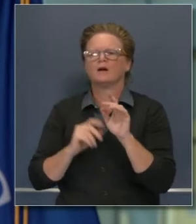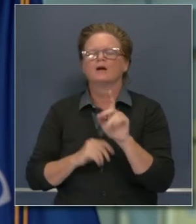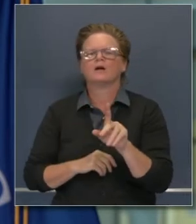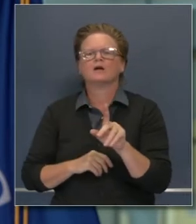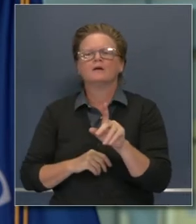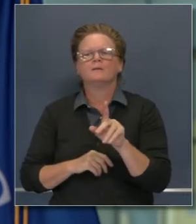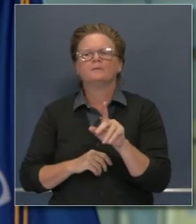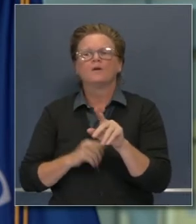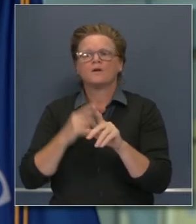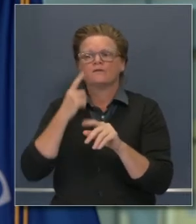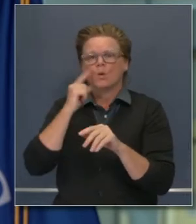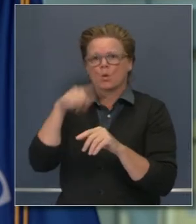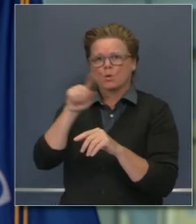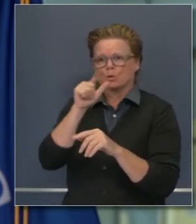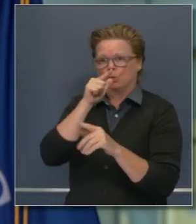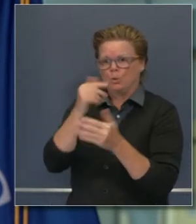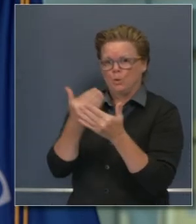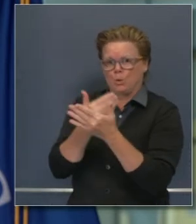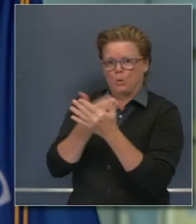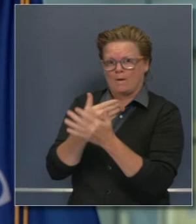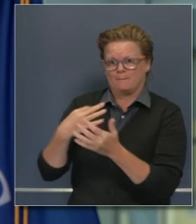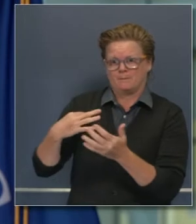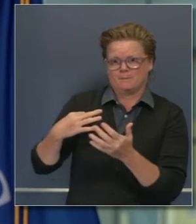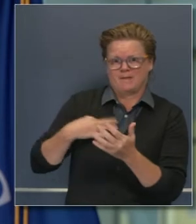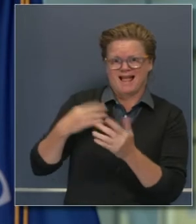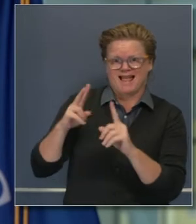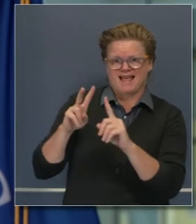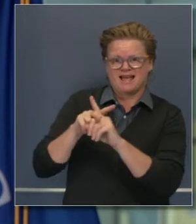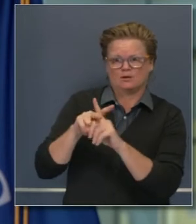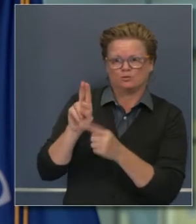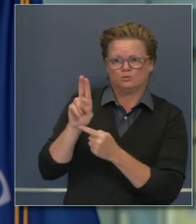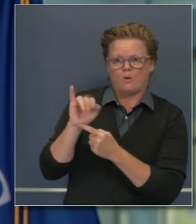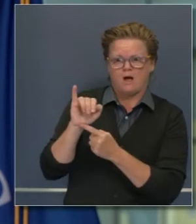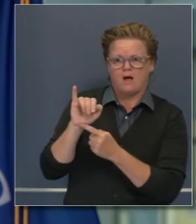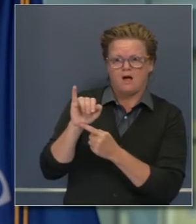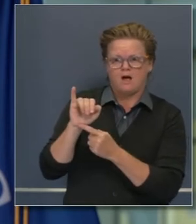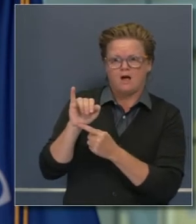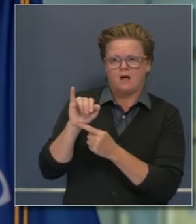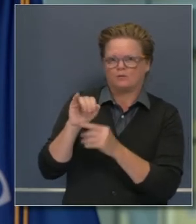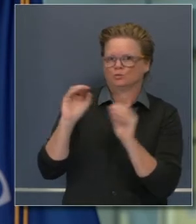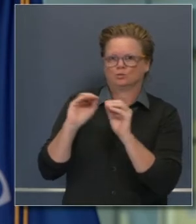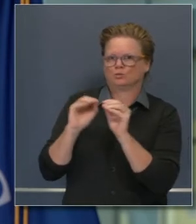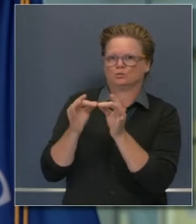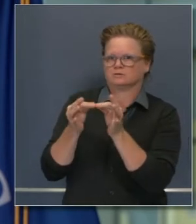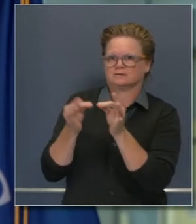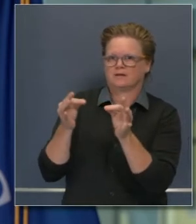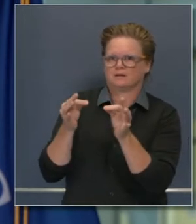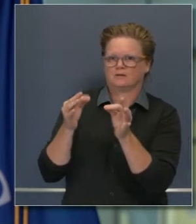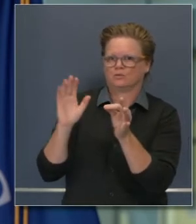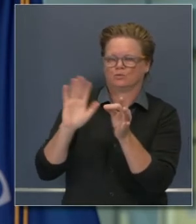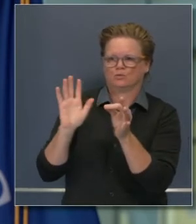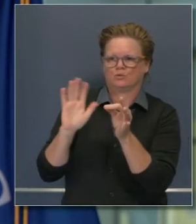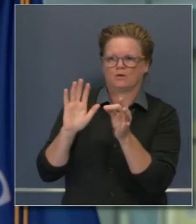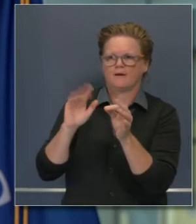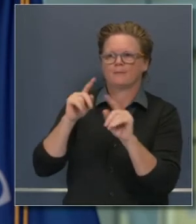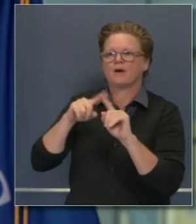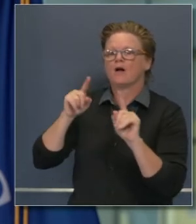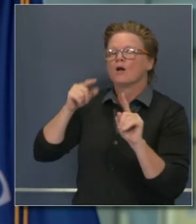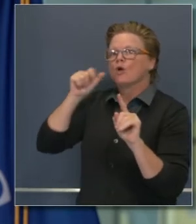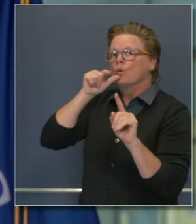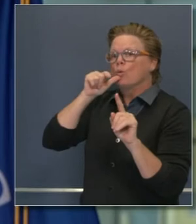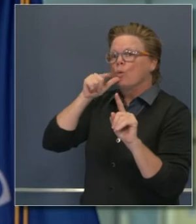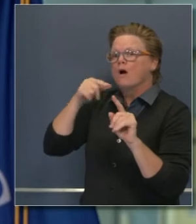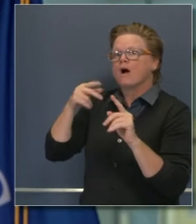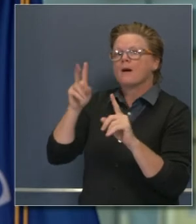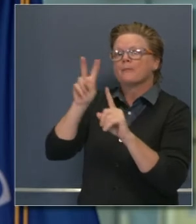solicitantes, no debe haber retrasos, por ese retraso que es considerable. Tenemos las manos llenas. Ese es